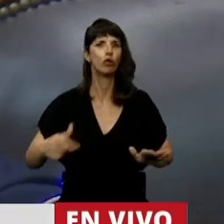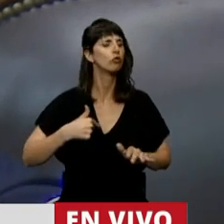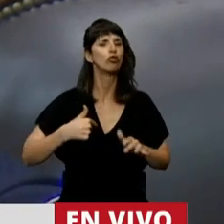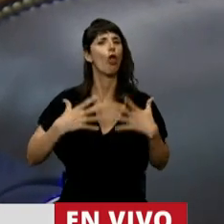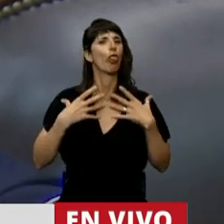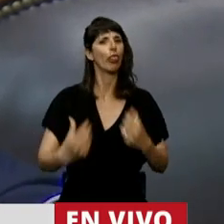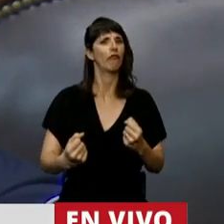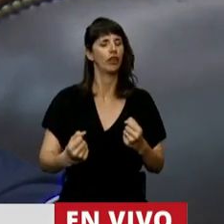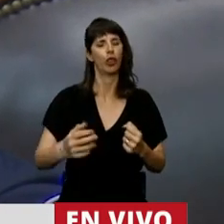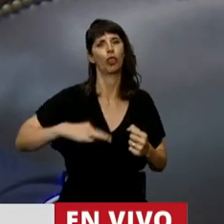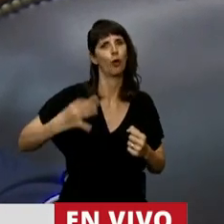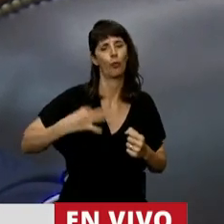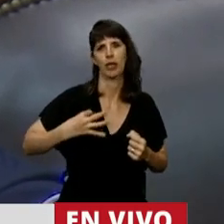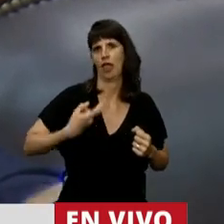vidas.